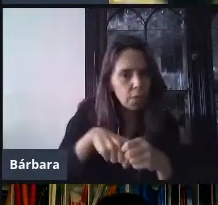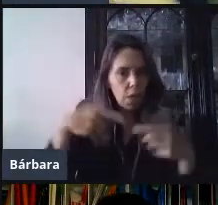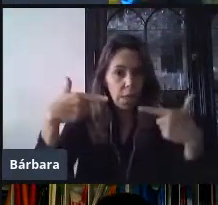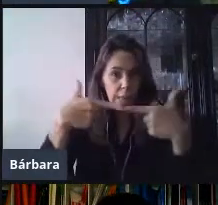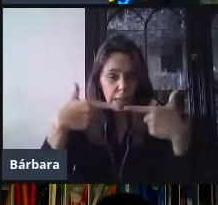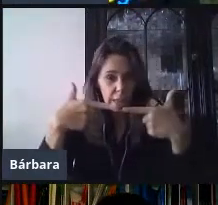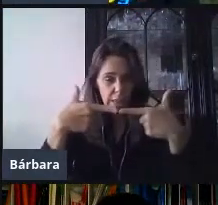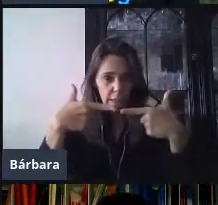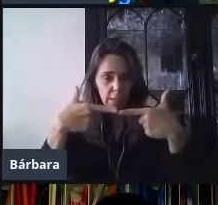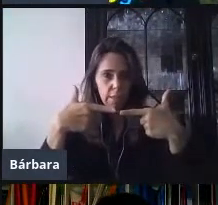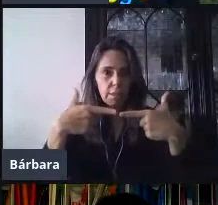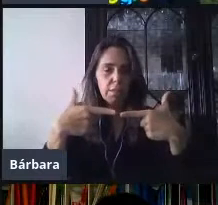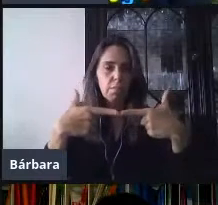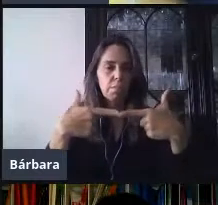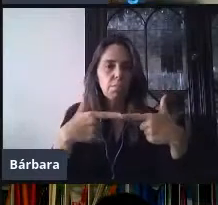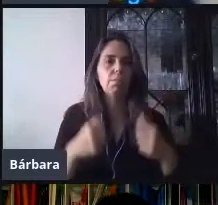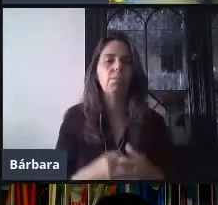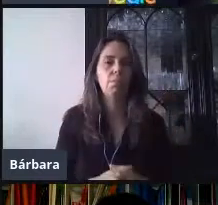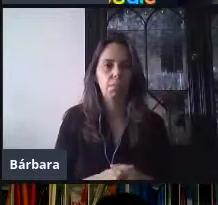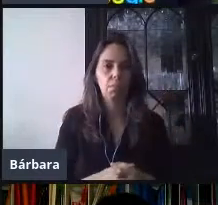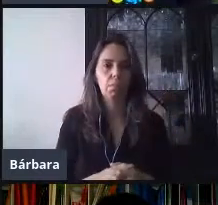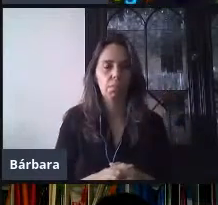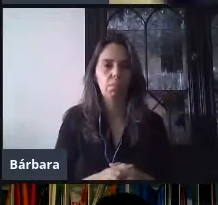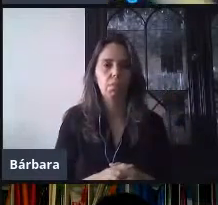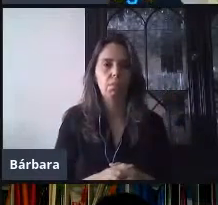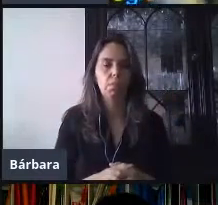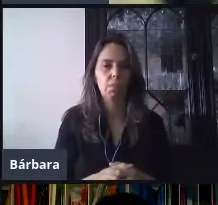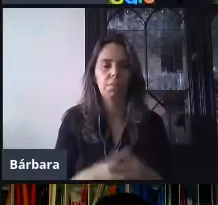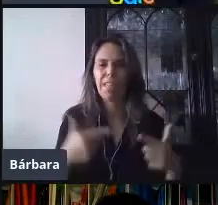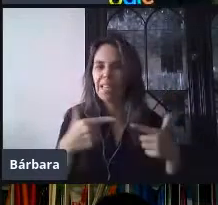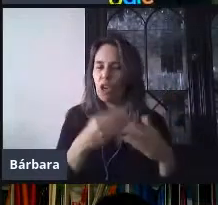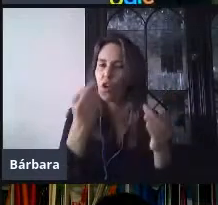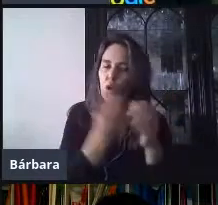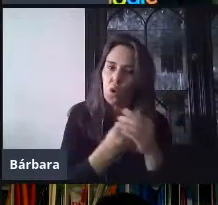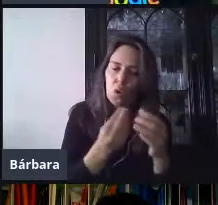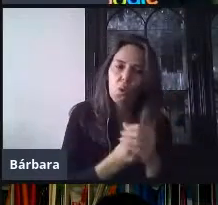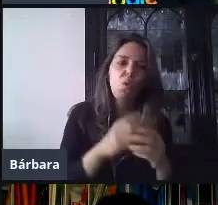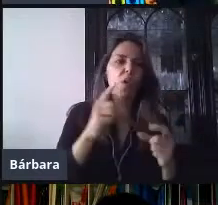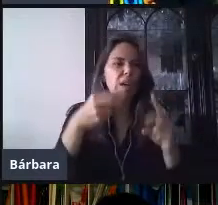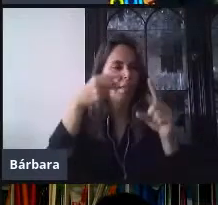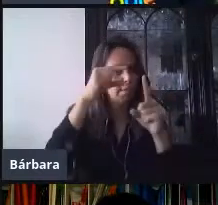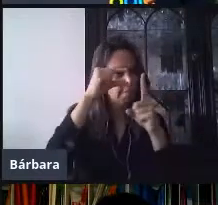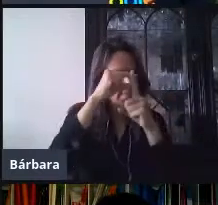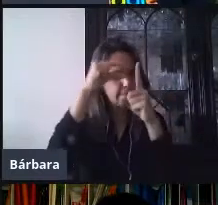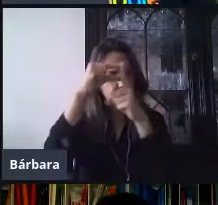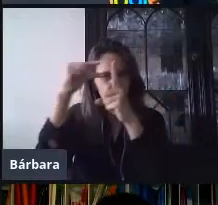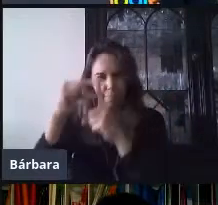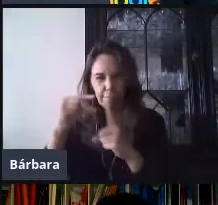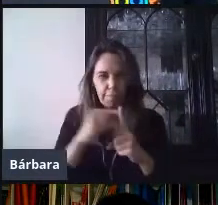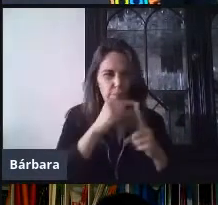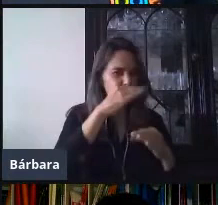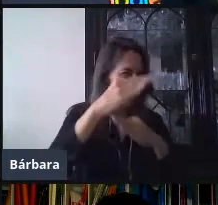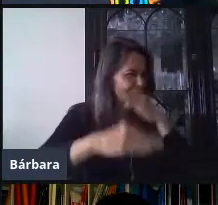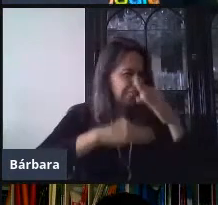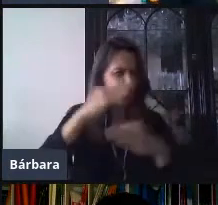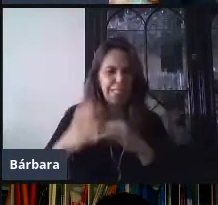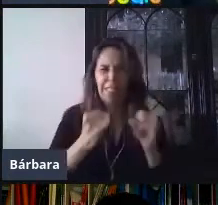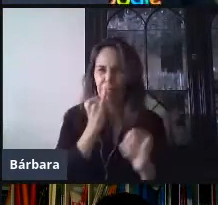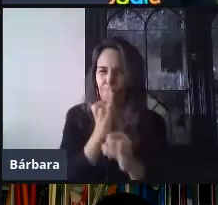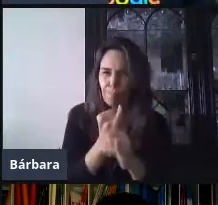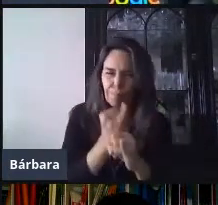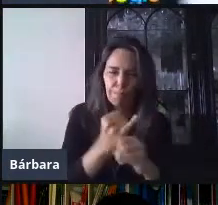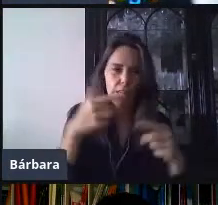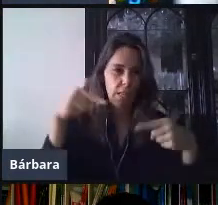de Google, a todas estas herramientas que hemos visto de Google Classroom, el Drive, ¿no? Para almacenar todo el contenido de forma